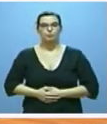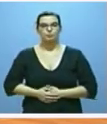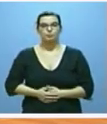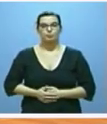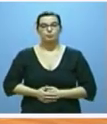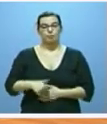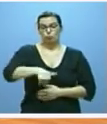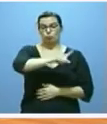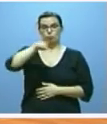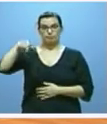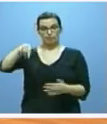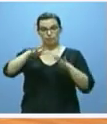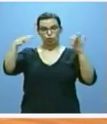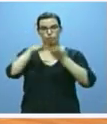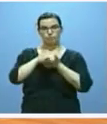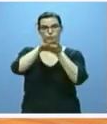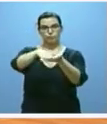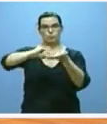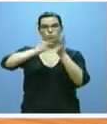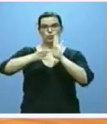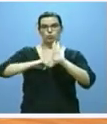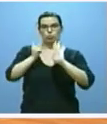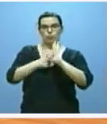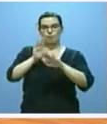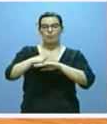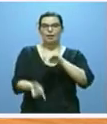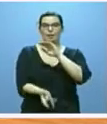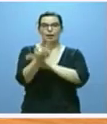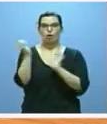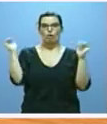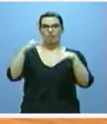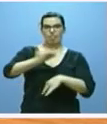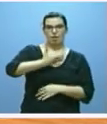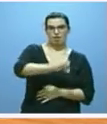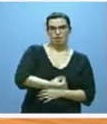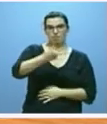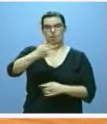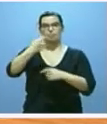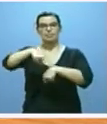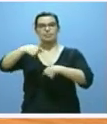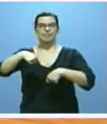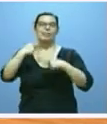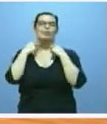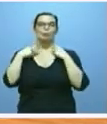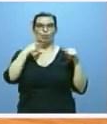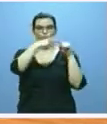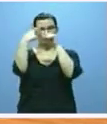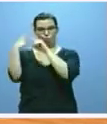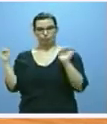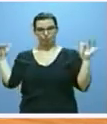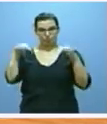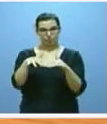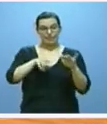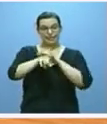remitiremos a estas Cortes el proyecto de ley de creación de la Conferencia de Alcaldes y Presidentes de Diputación de Castilla y León, cuya